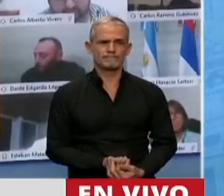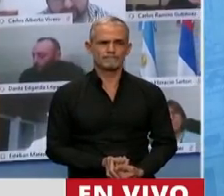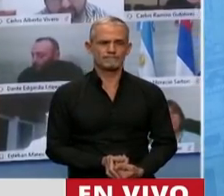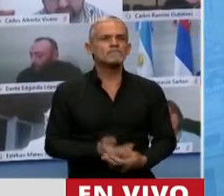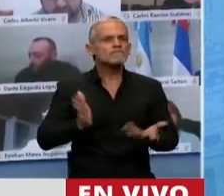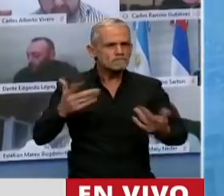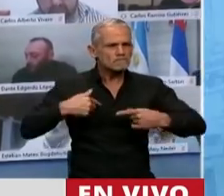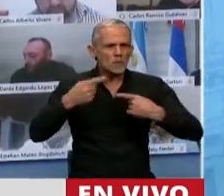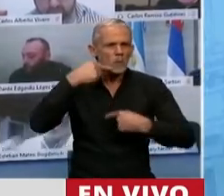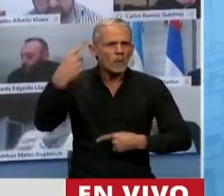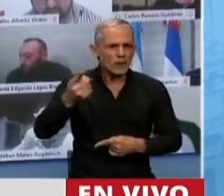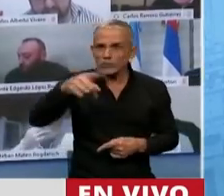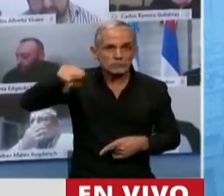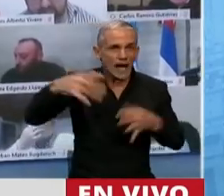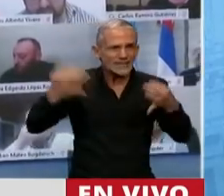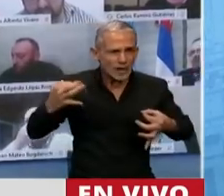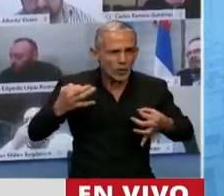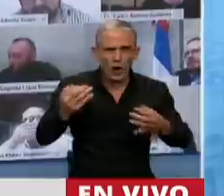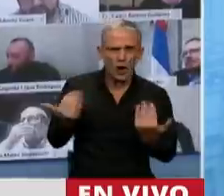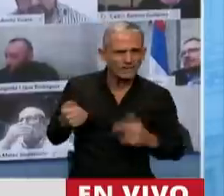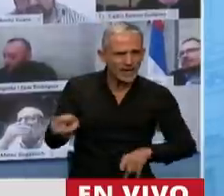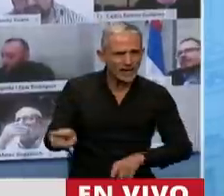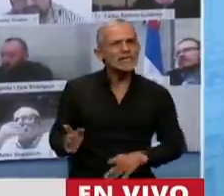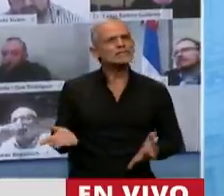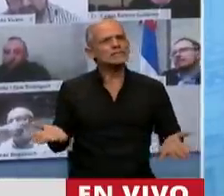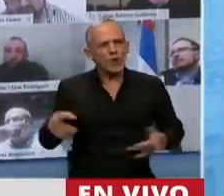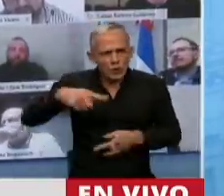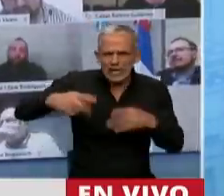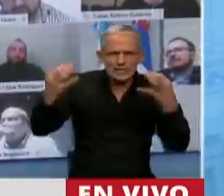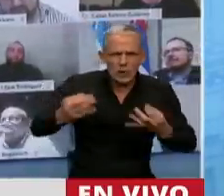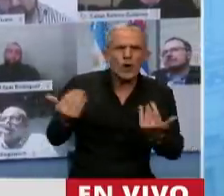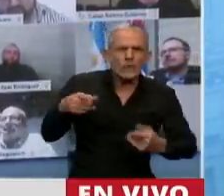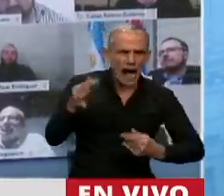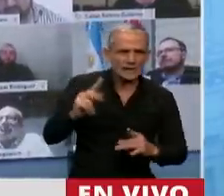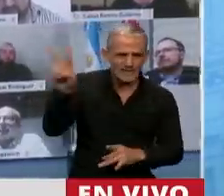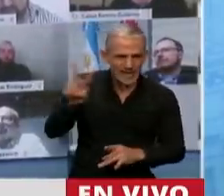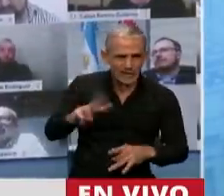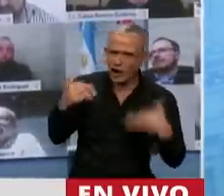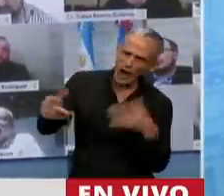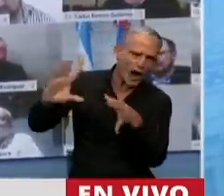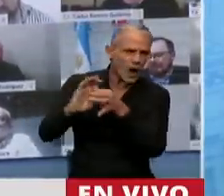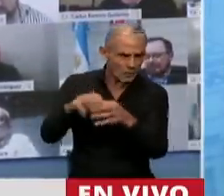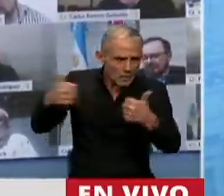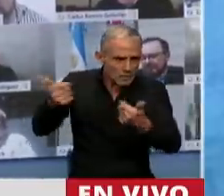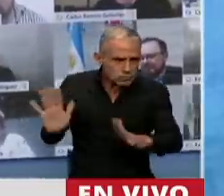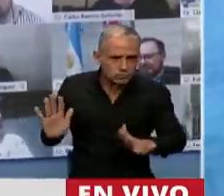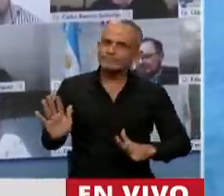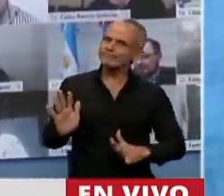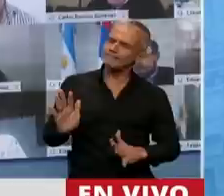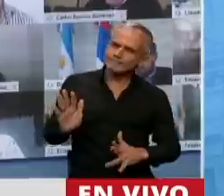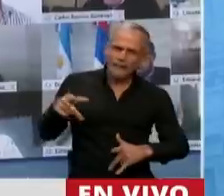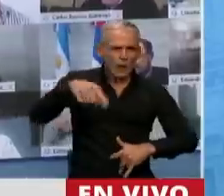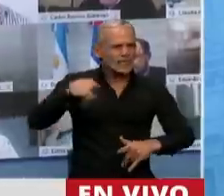Y les pregunto, ¿están seguros que les conviene? ¿Están seguros que les conviene Venezuela? ¿Están seguros que les